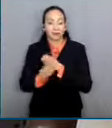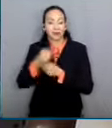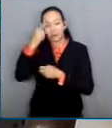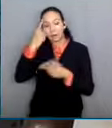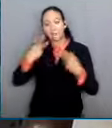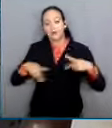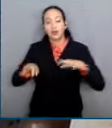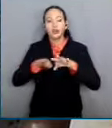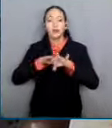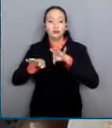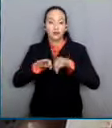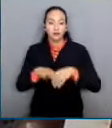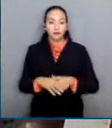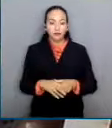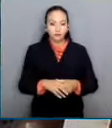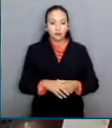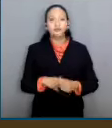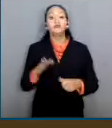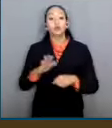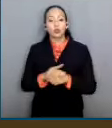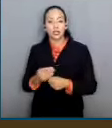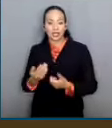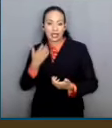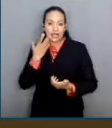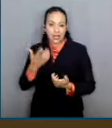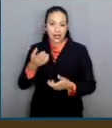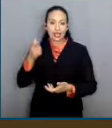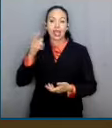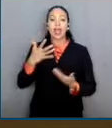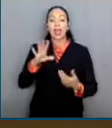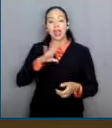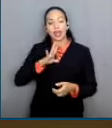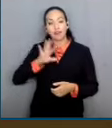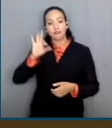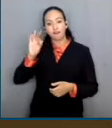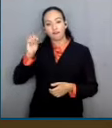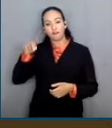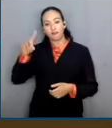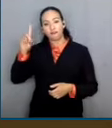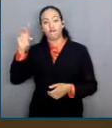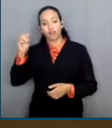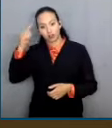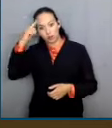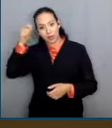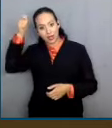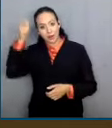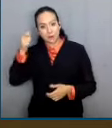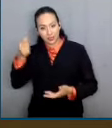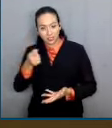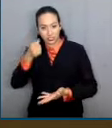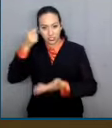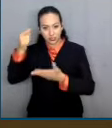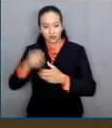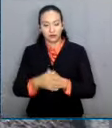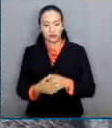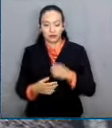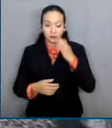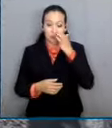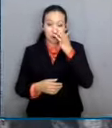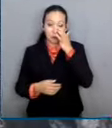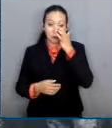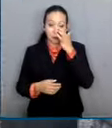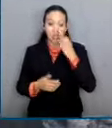aprobación del Fondo de Pensiones para el Bienestar. En conferencia de prensa, el vicepresidente fiscal del organismo